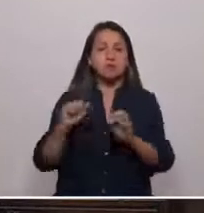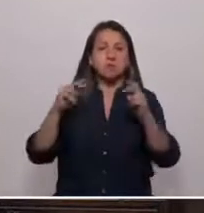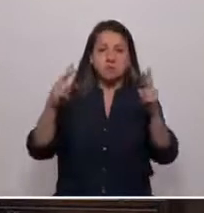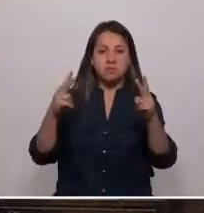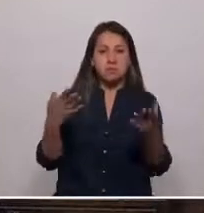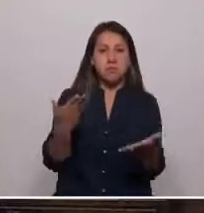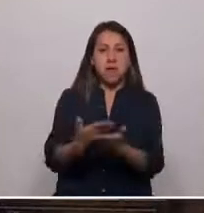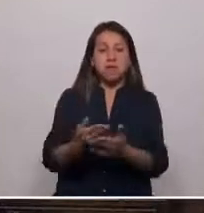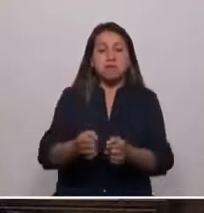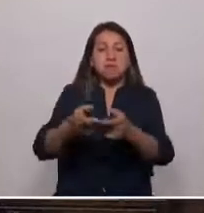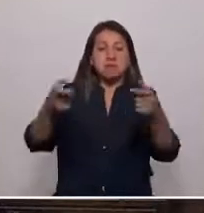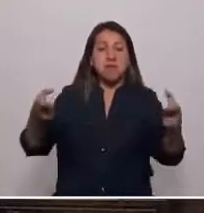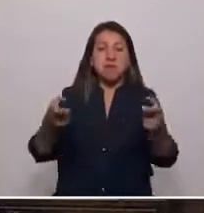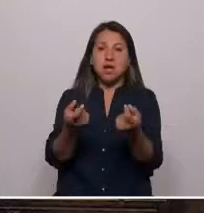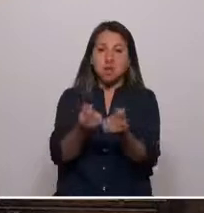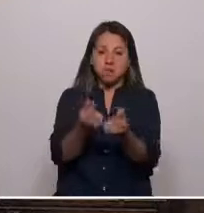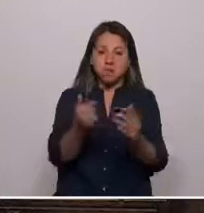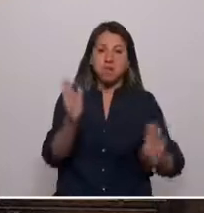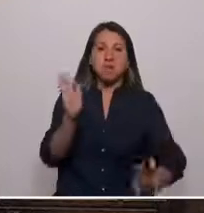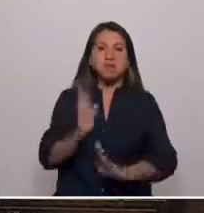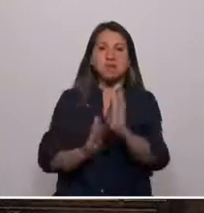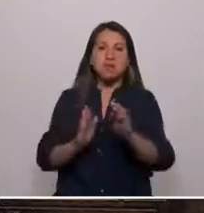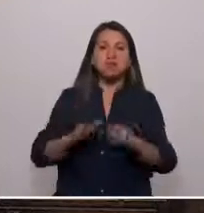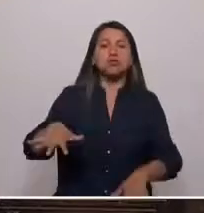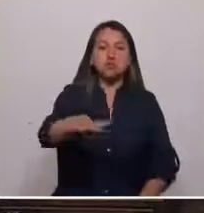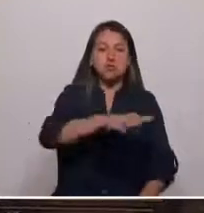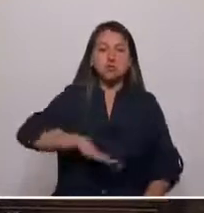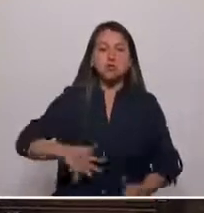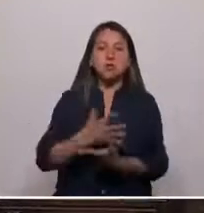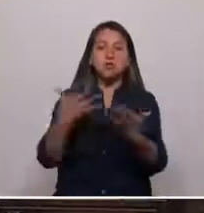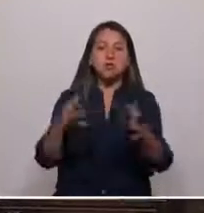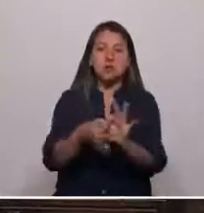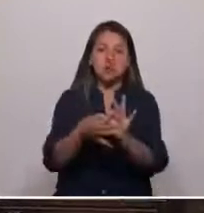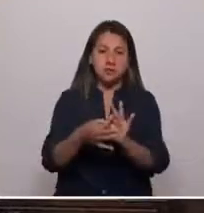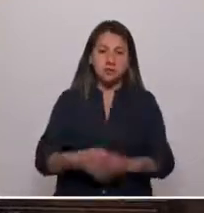traiga crecimiento económico y desarrollo social. Muchas gracias.